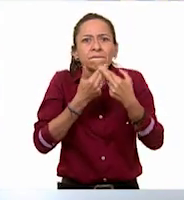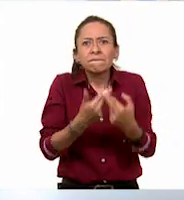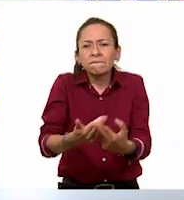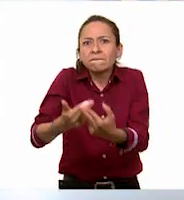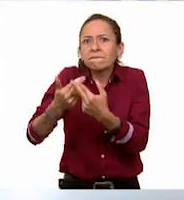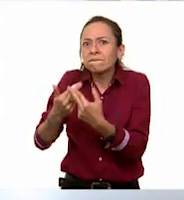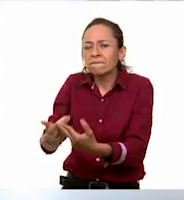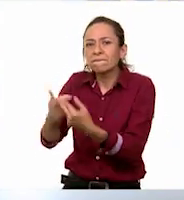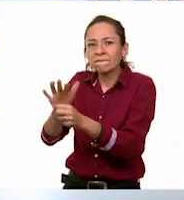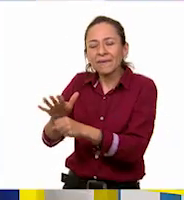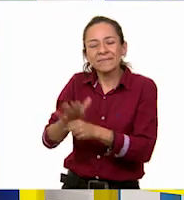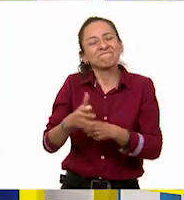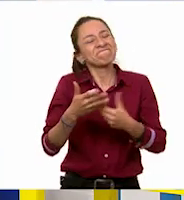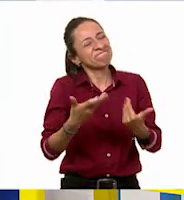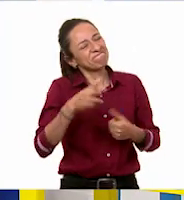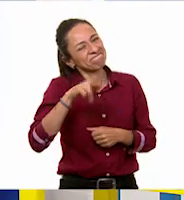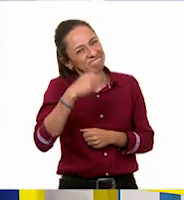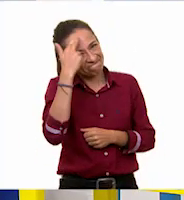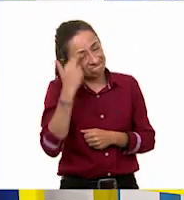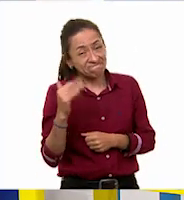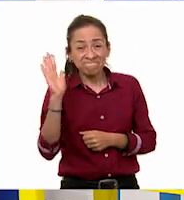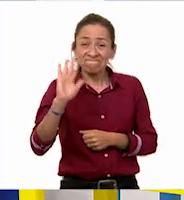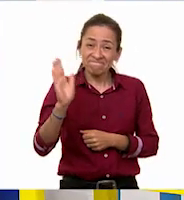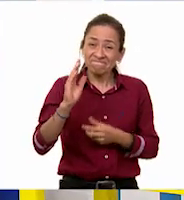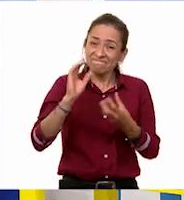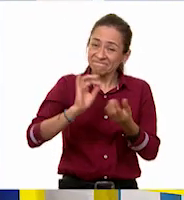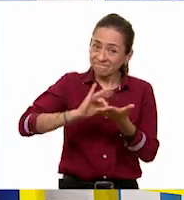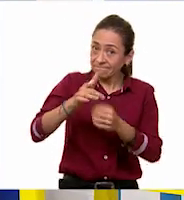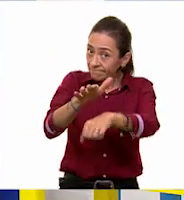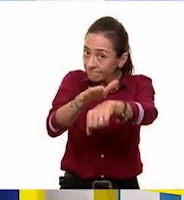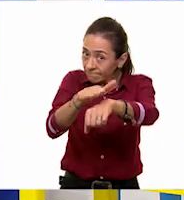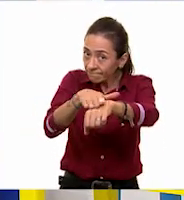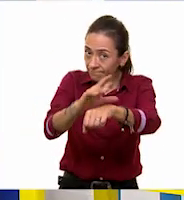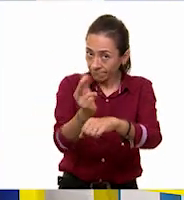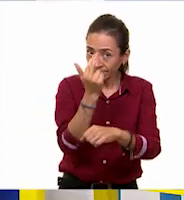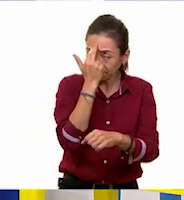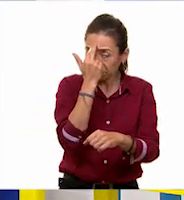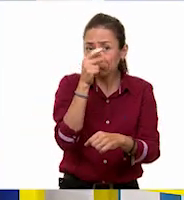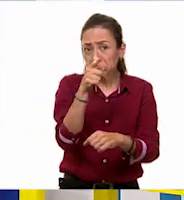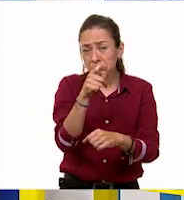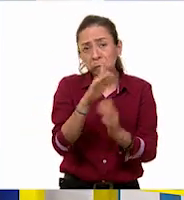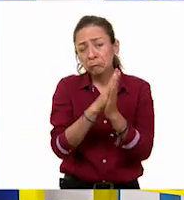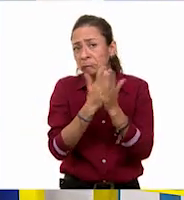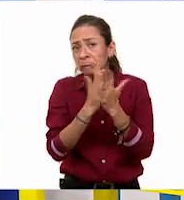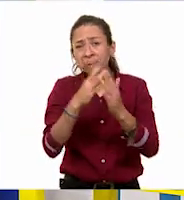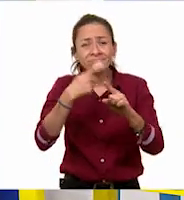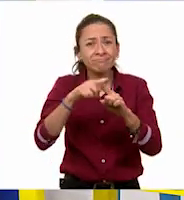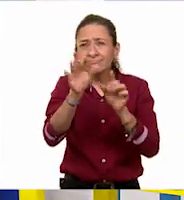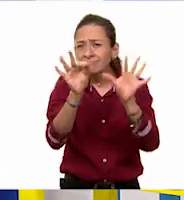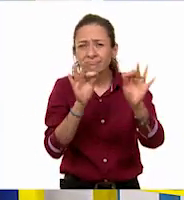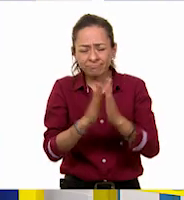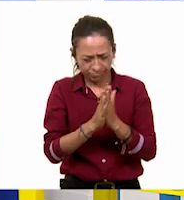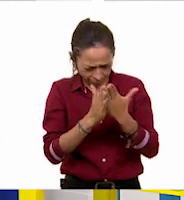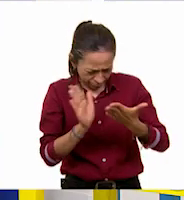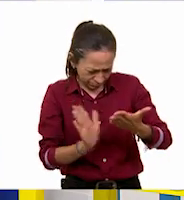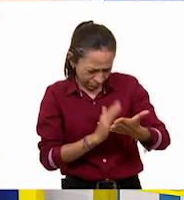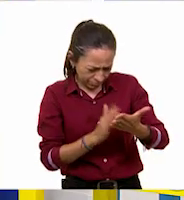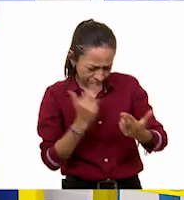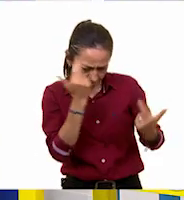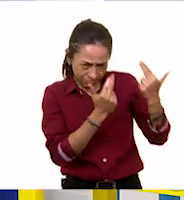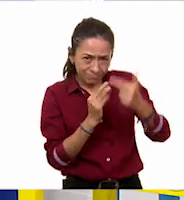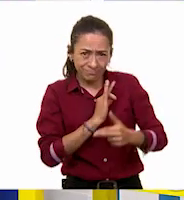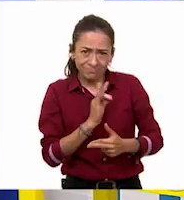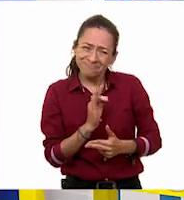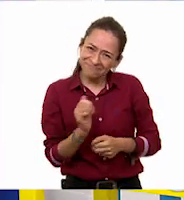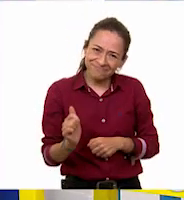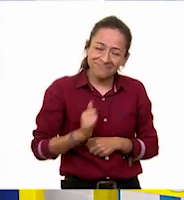despedirnos. Muchísimas gracias. Y a ti te recuerdo que si te es posible, consultes otros libros y comenta el tema de hoy con tu familia. Y